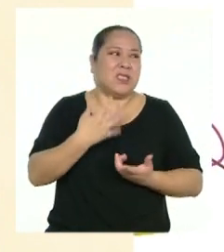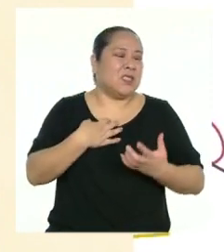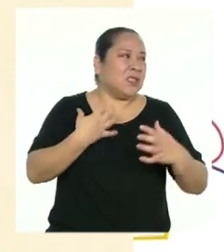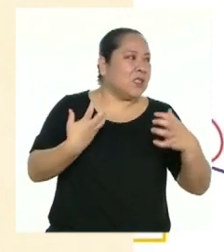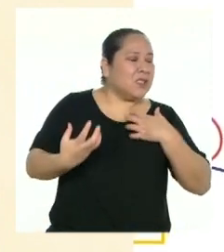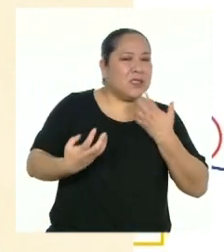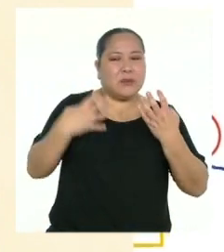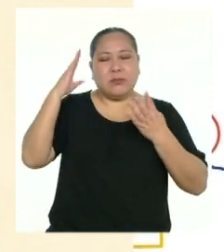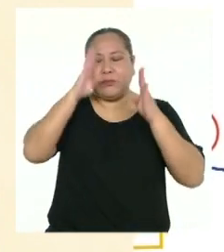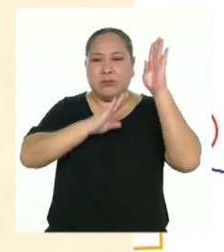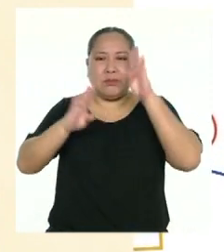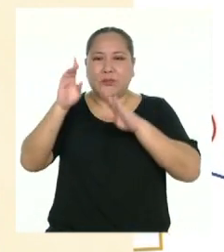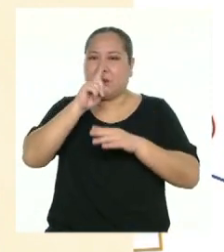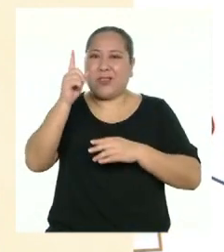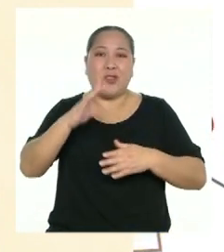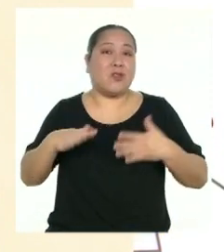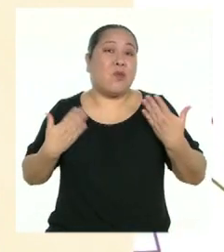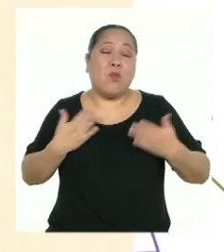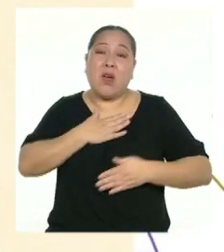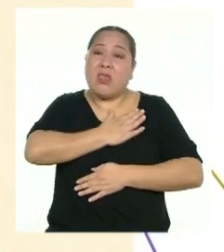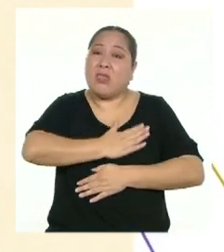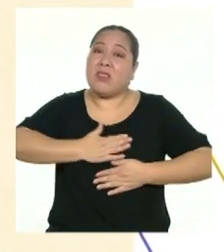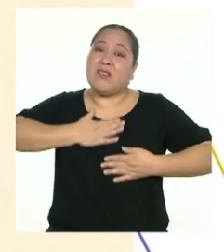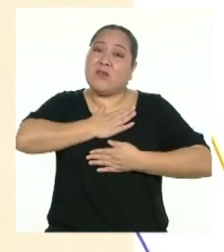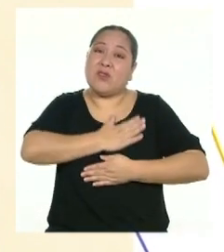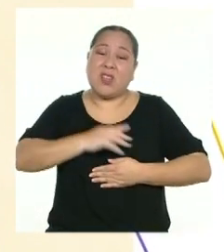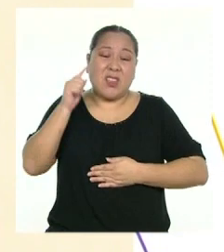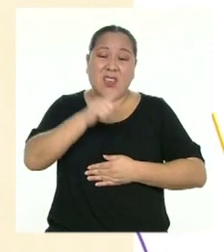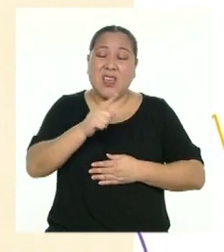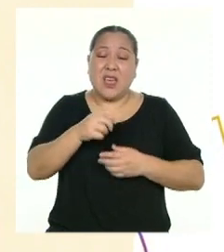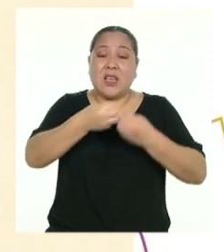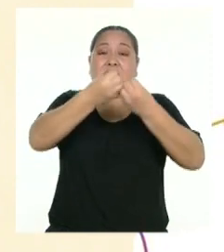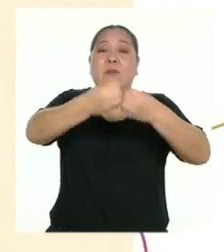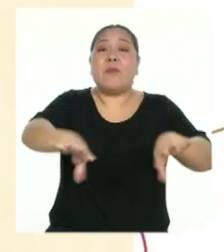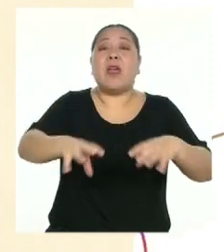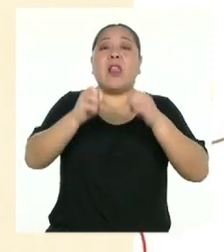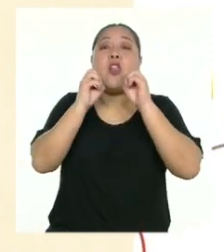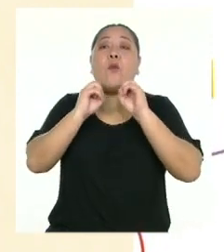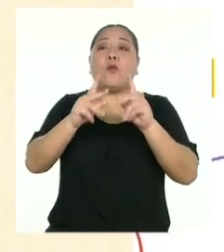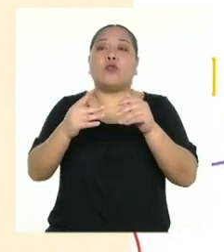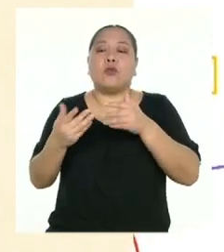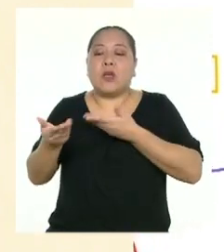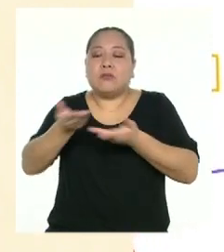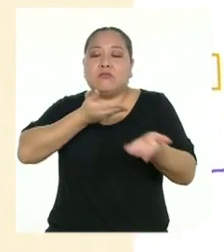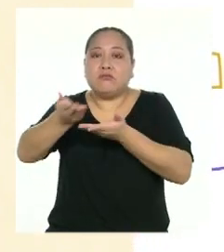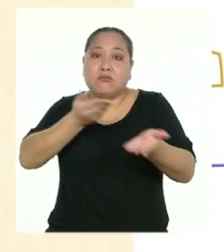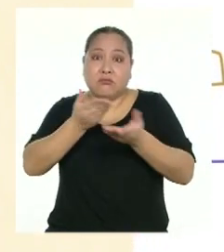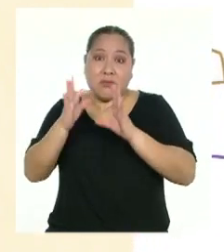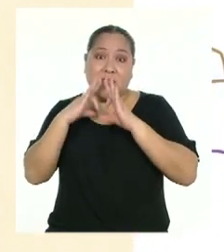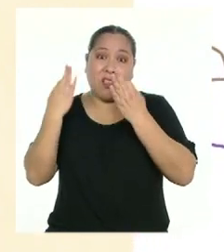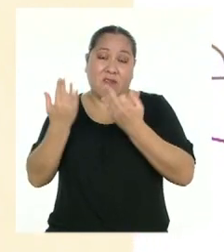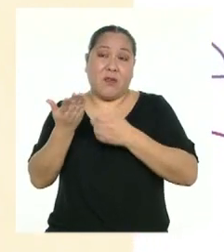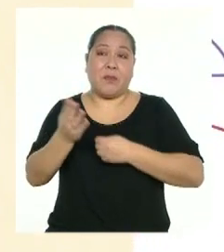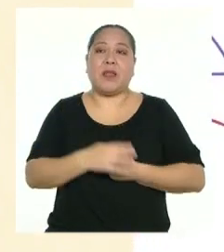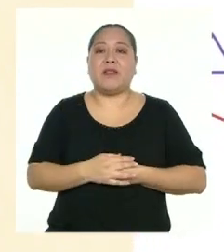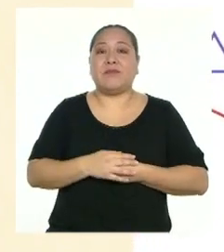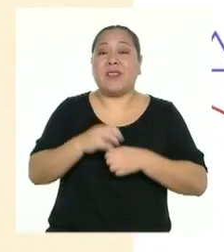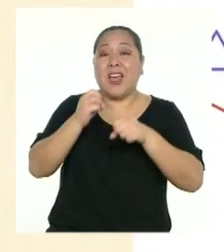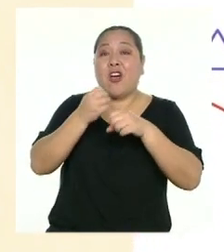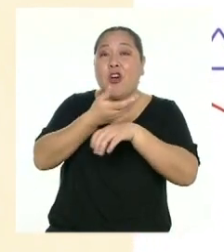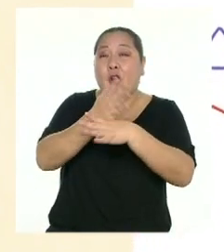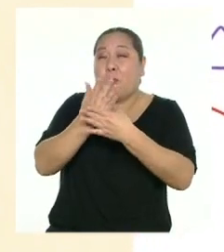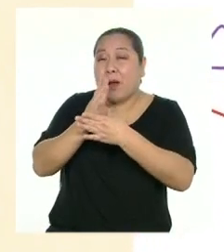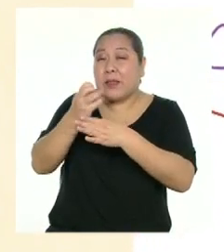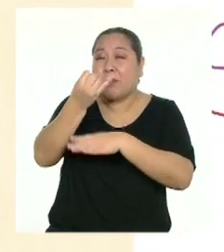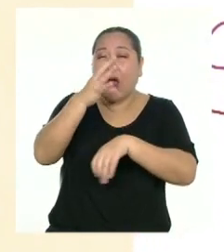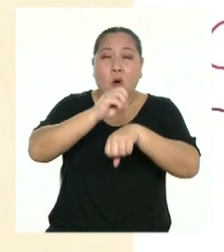que pudiera ser una oportunidad para fortalecer los lazos afectivos entre los miembros de la familia. Por eso te compartimos algunas ideas para generar